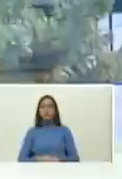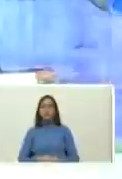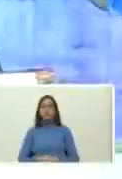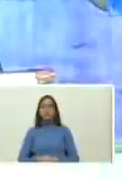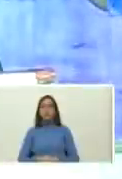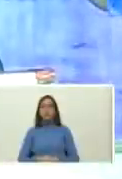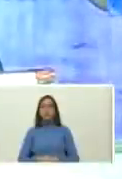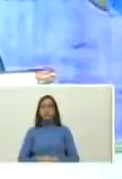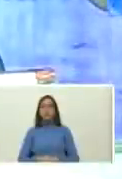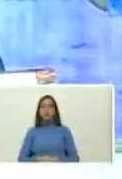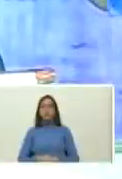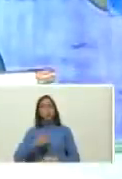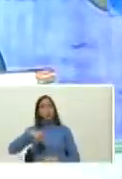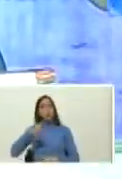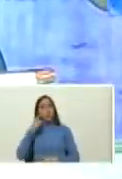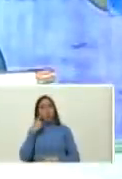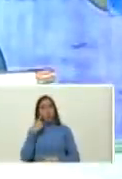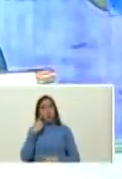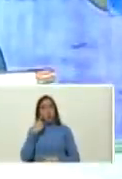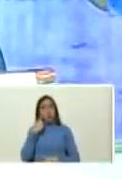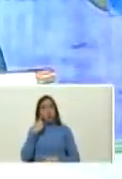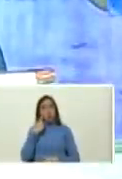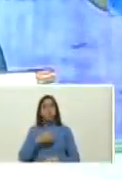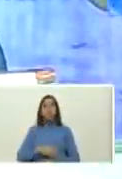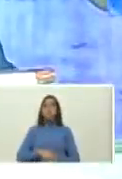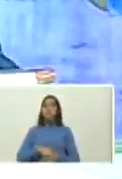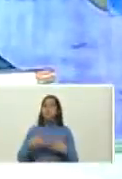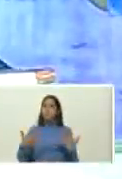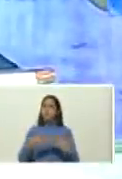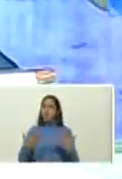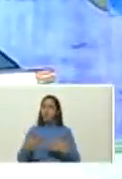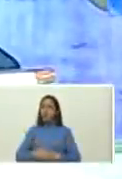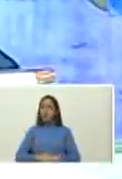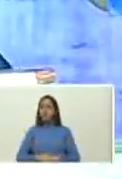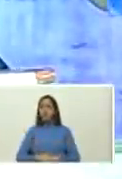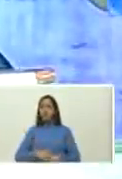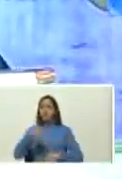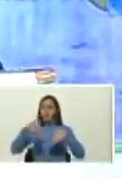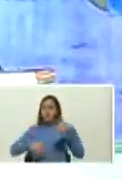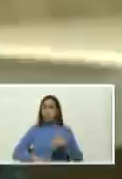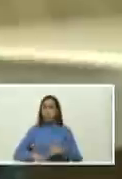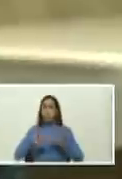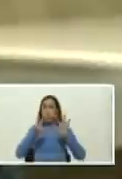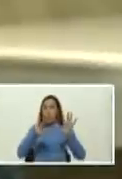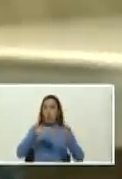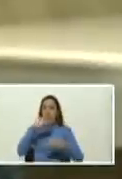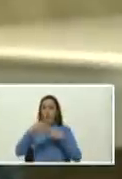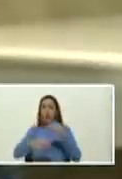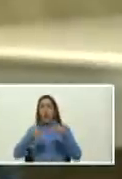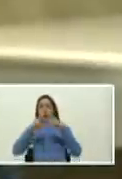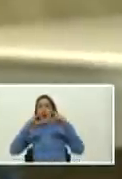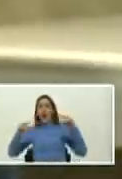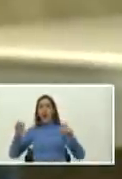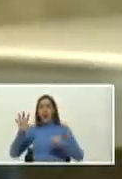para que ustedes vean Ernesto esta es la octava elección presidencial en Nicaragua